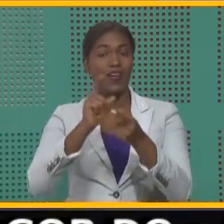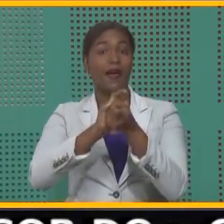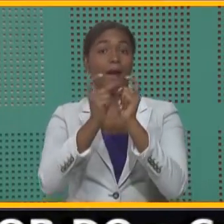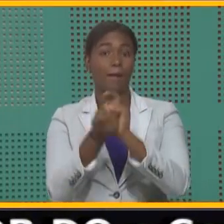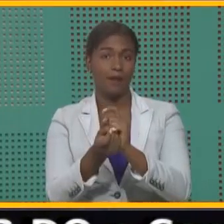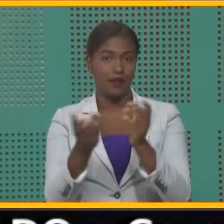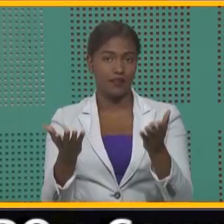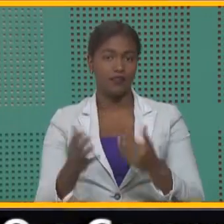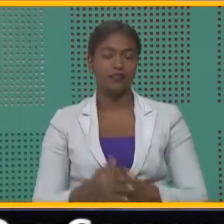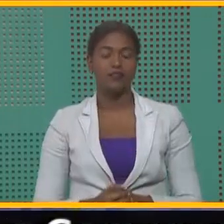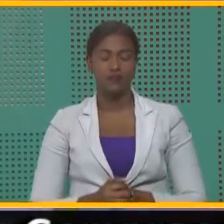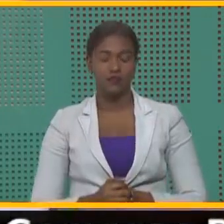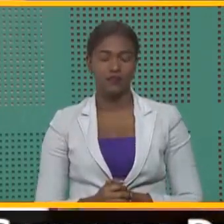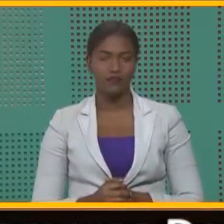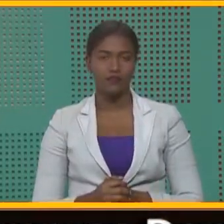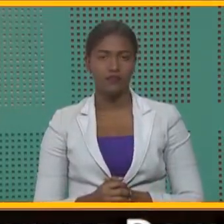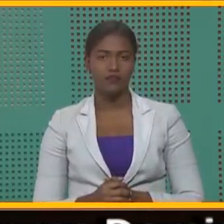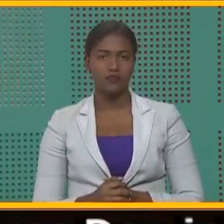país.